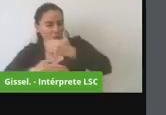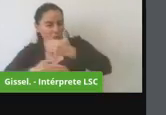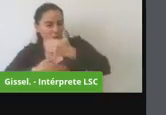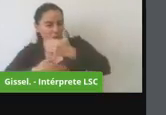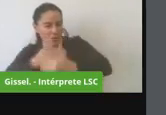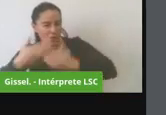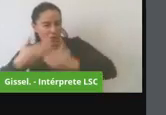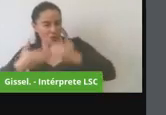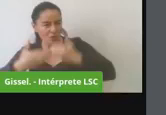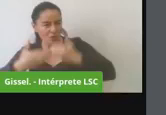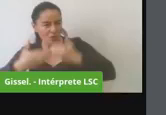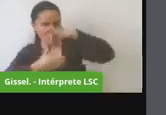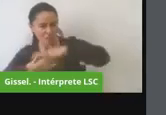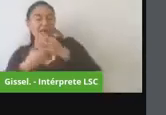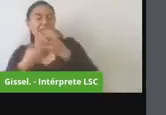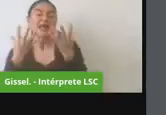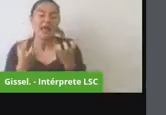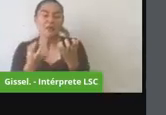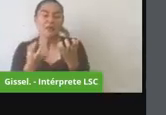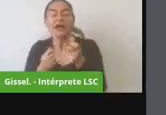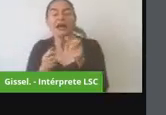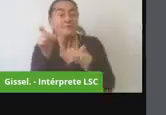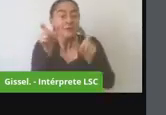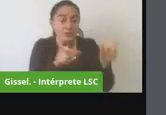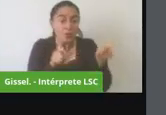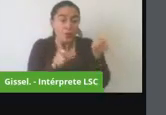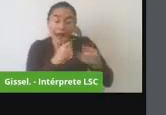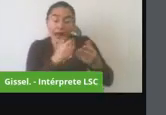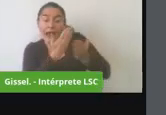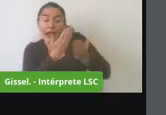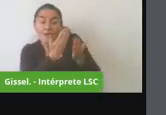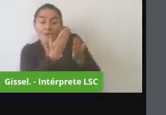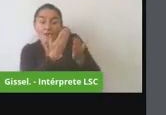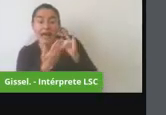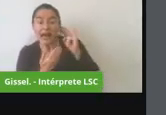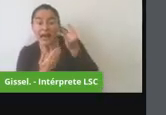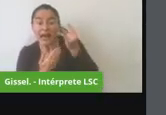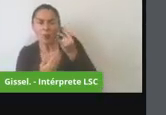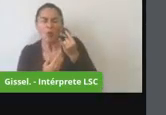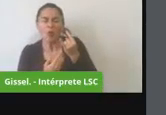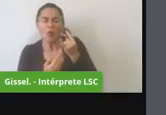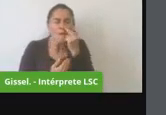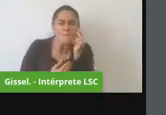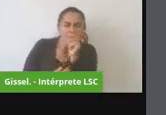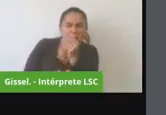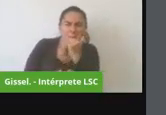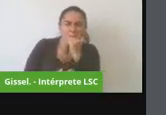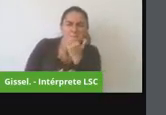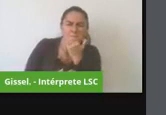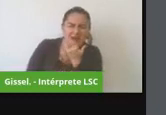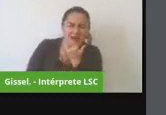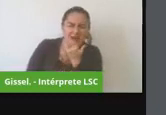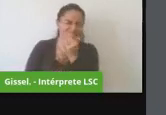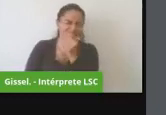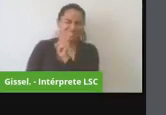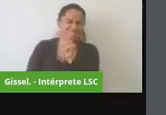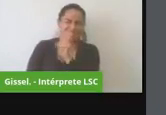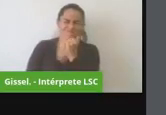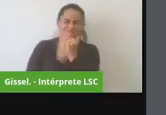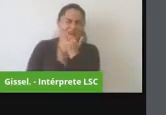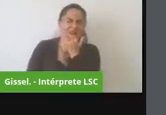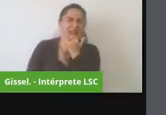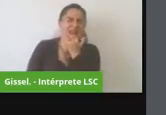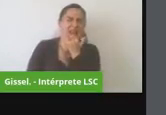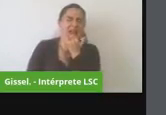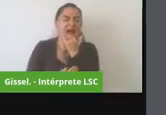cualquier tipo de irregularidad que pueda afectar el correcto desarrollo del proceso electoral que pueda afectar la transparencia